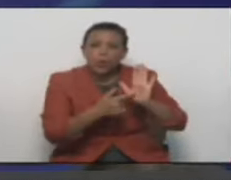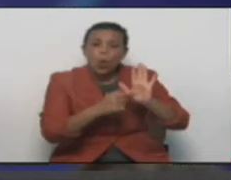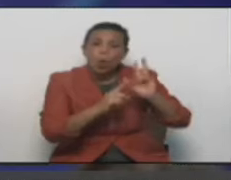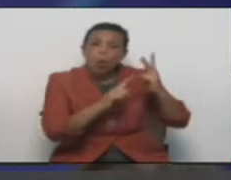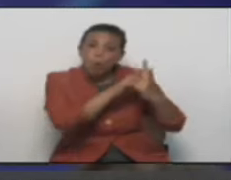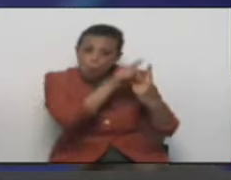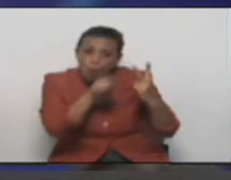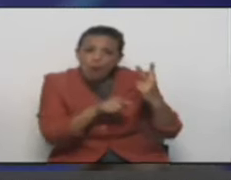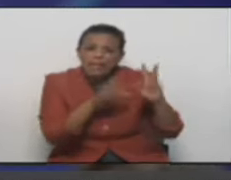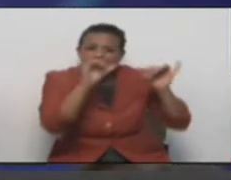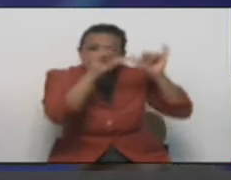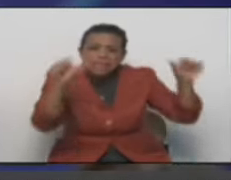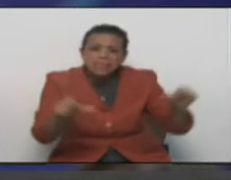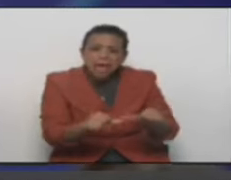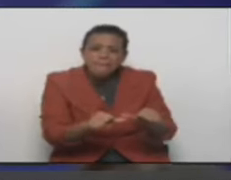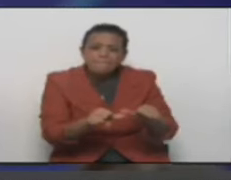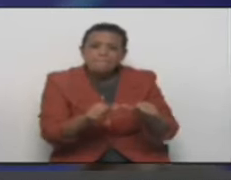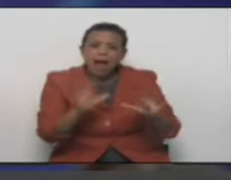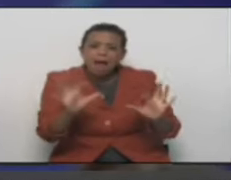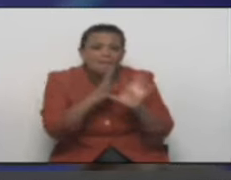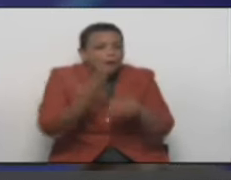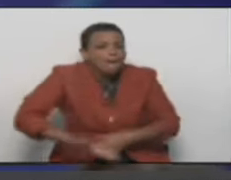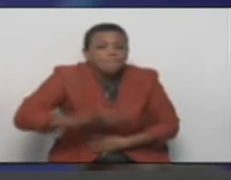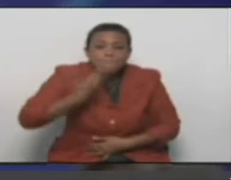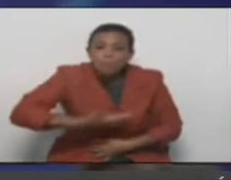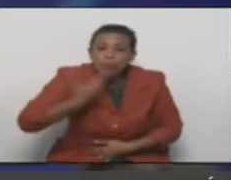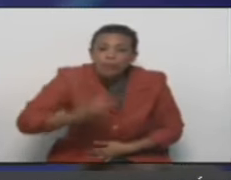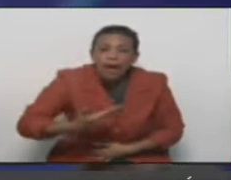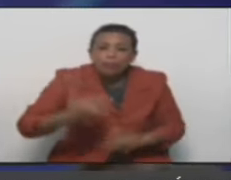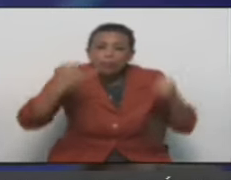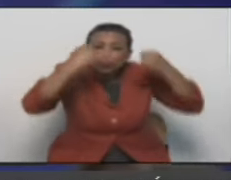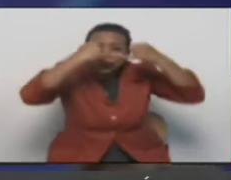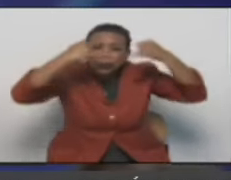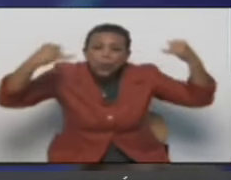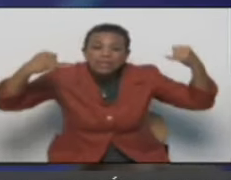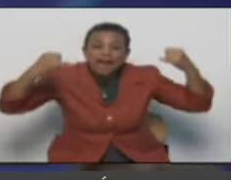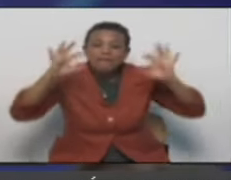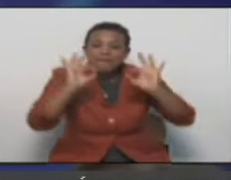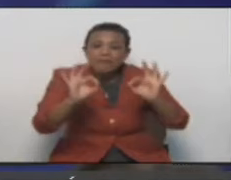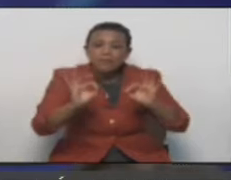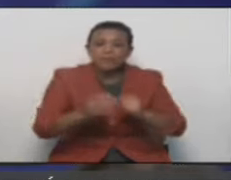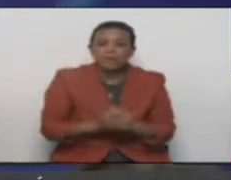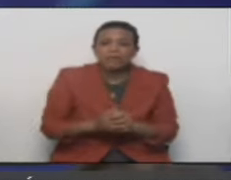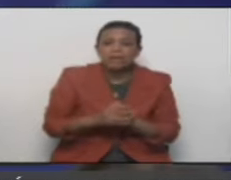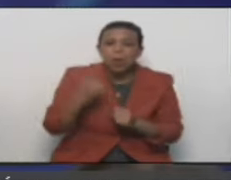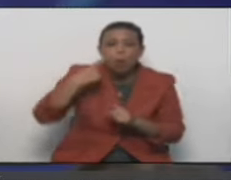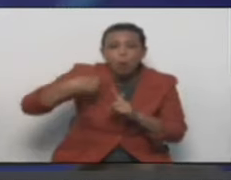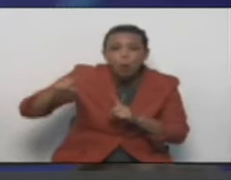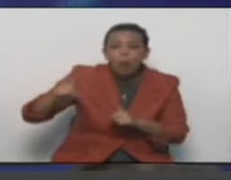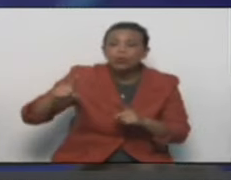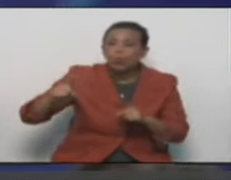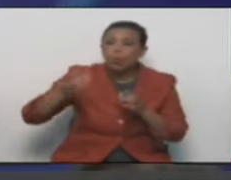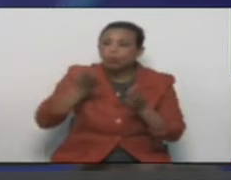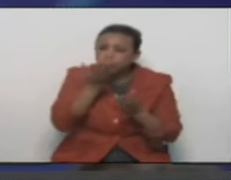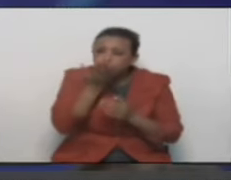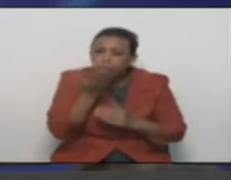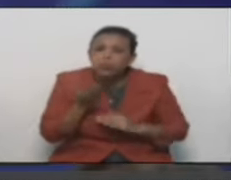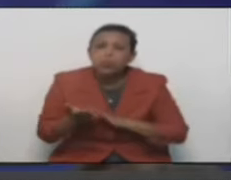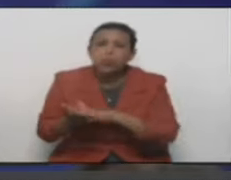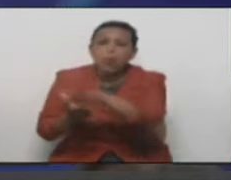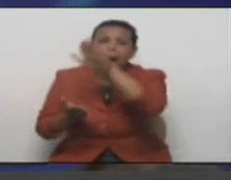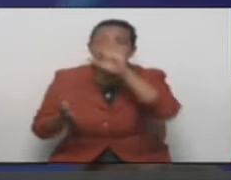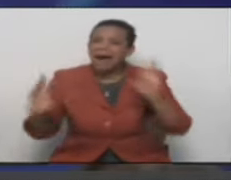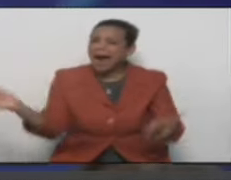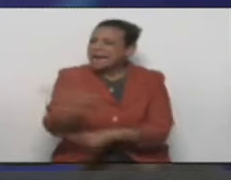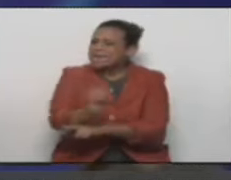sistemas de transporte más importantes que existen en el mundo es la fibra óptica, nosotros con aire vamos a llegar muy